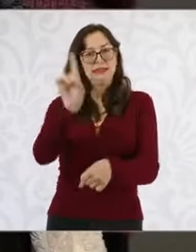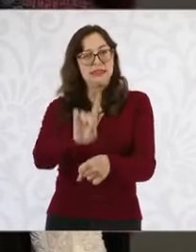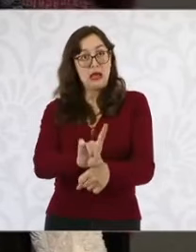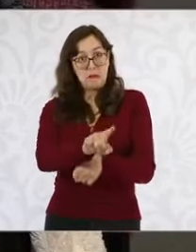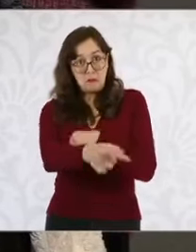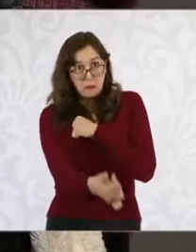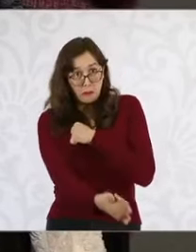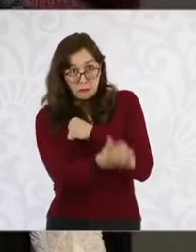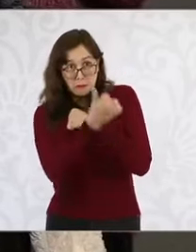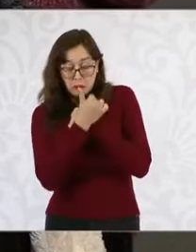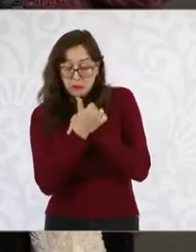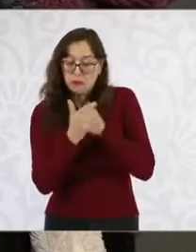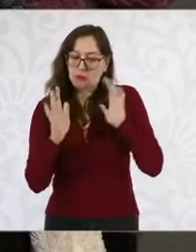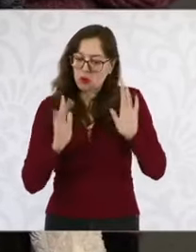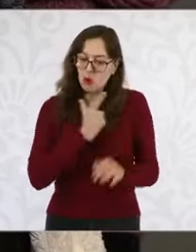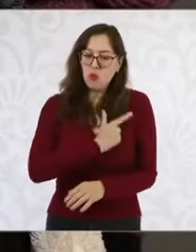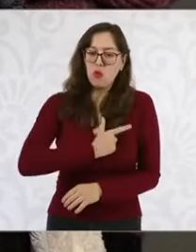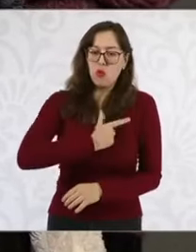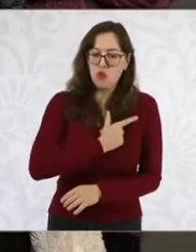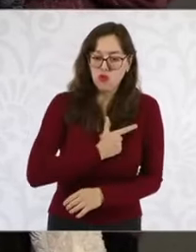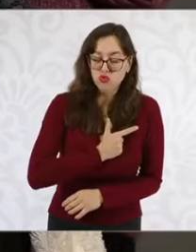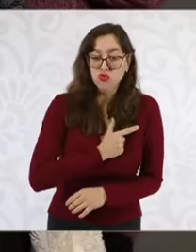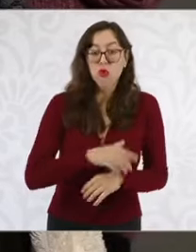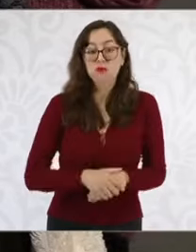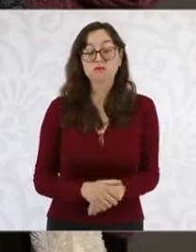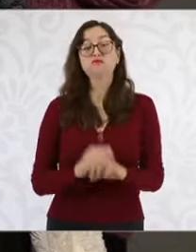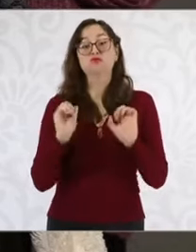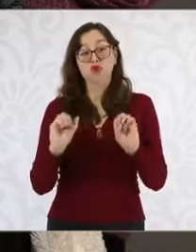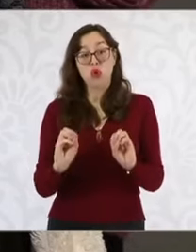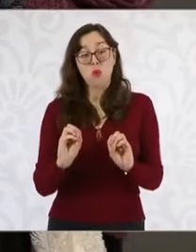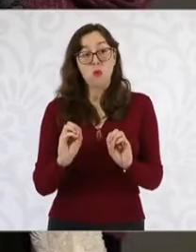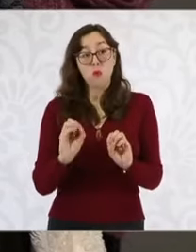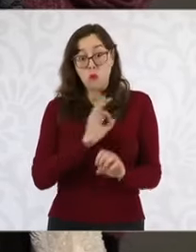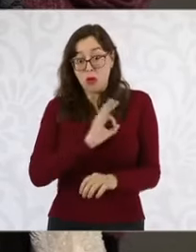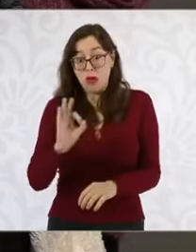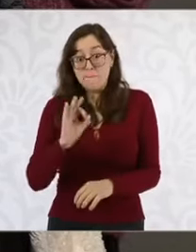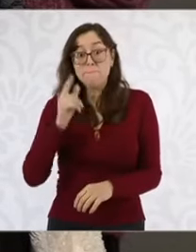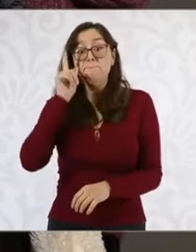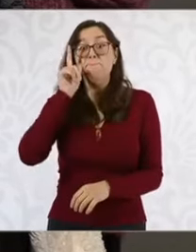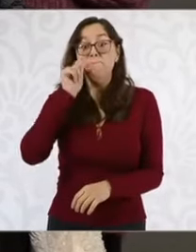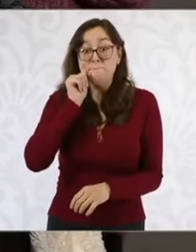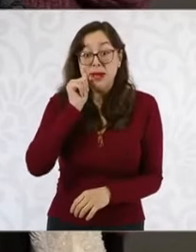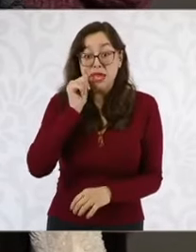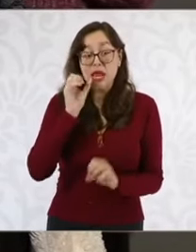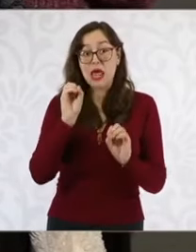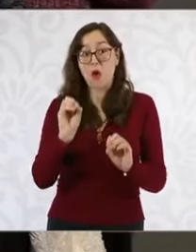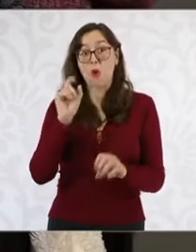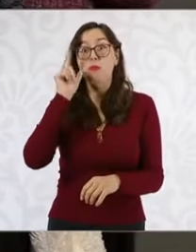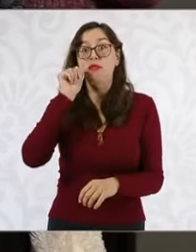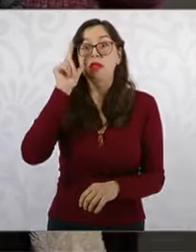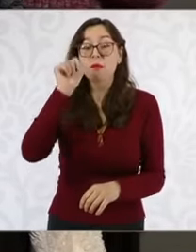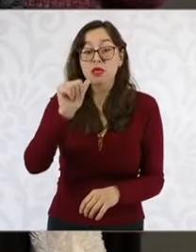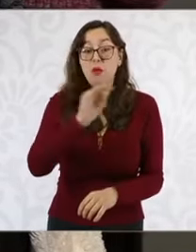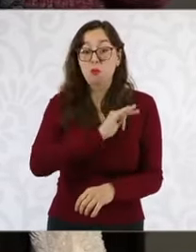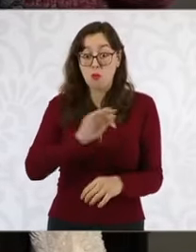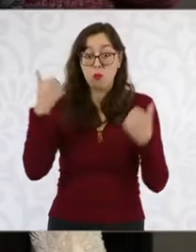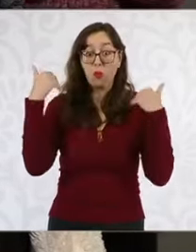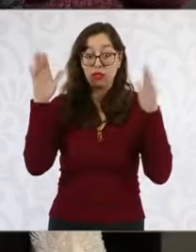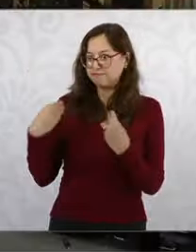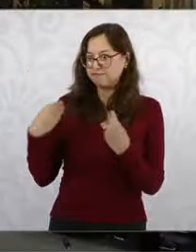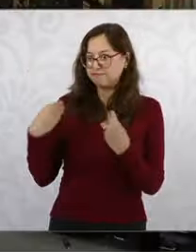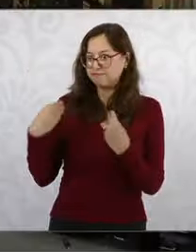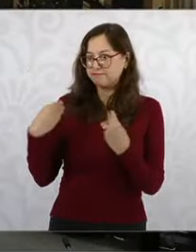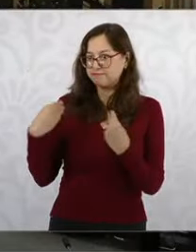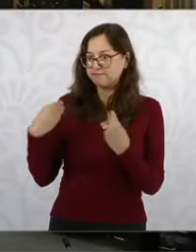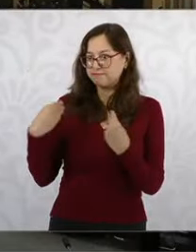vas a sorprender lo que le dijo este increíble joven a la presidenta Pues sin más, vamos rápidamente